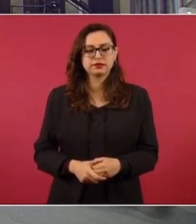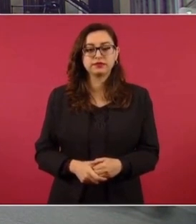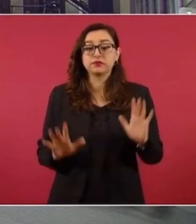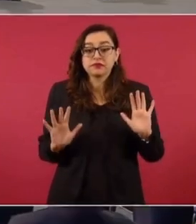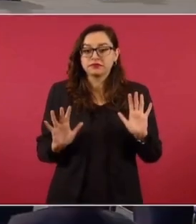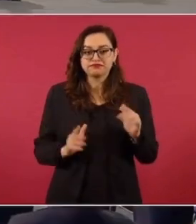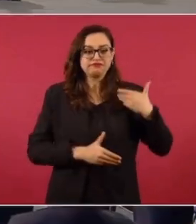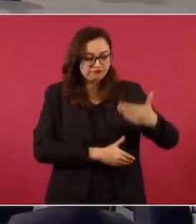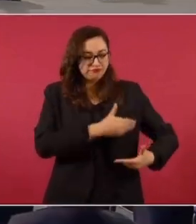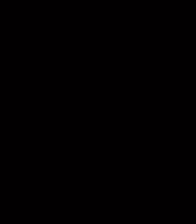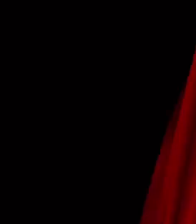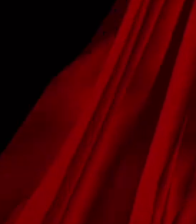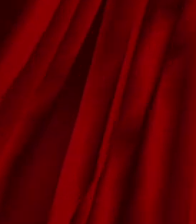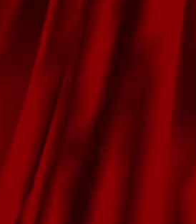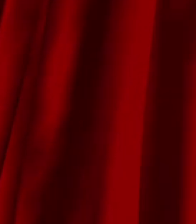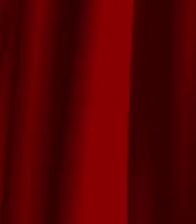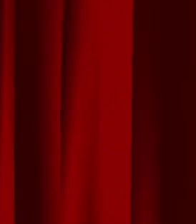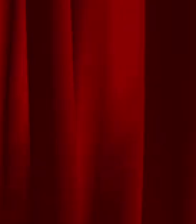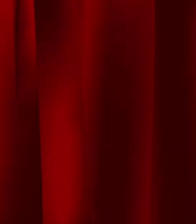En fin, ya va. Caminando. Presidente.